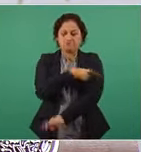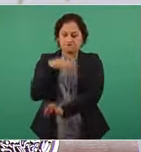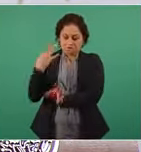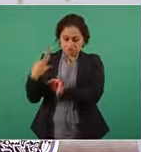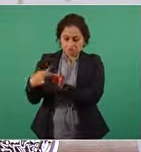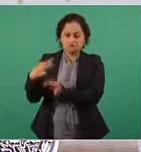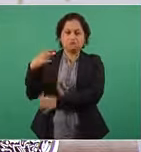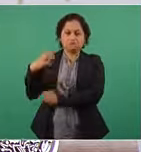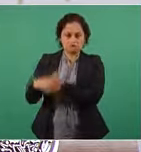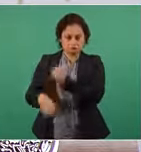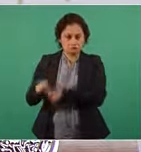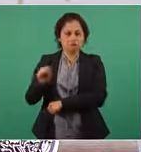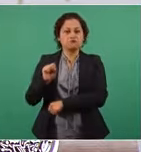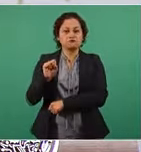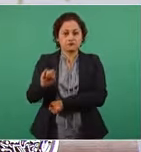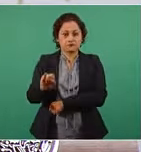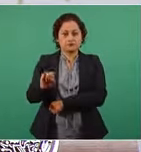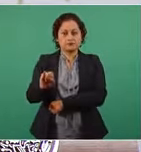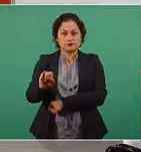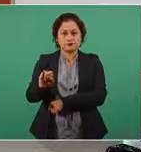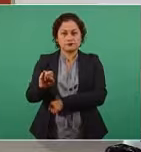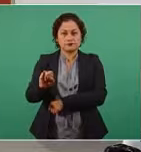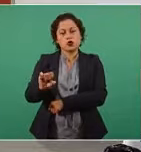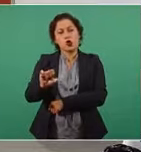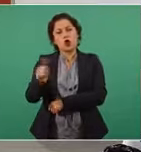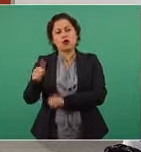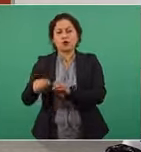ya se tiene de 60 hacia adelante.